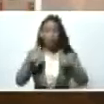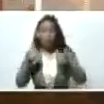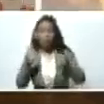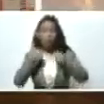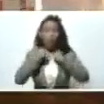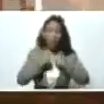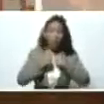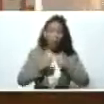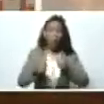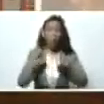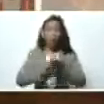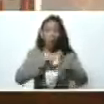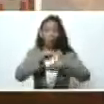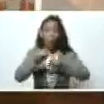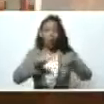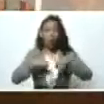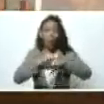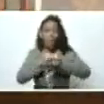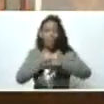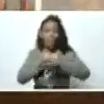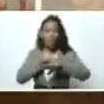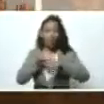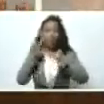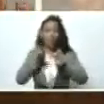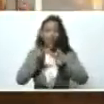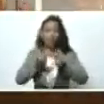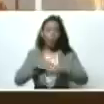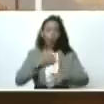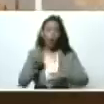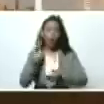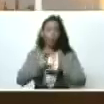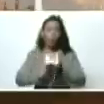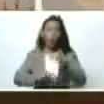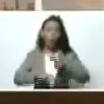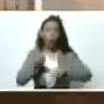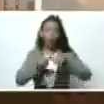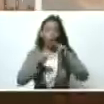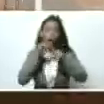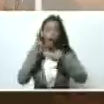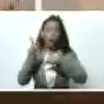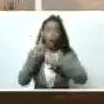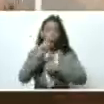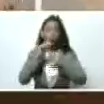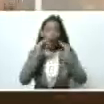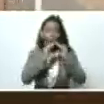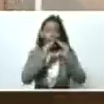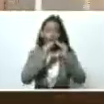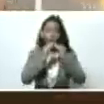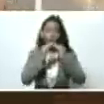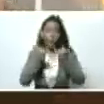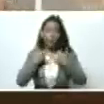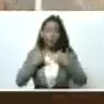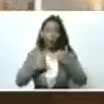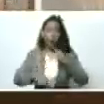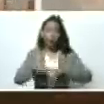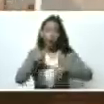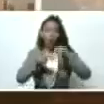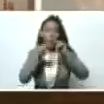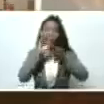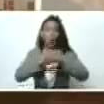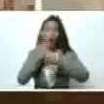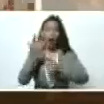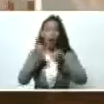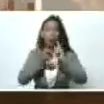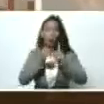luego, en coordinación con el ministro de Vivienda, poder construir allí unas viviendas por autoconstrucción, con qué viviendas